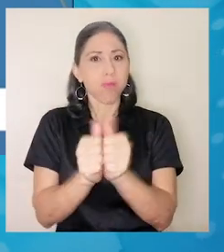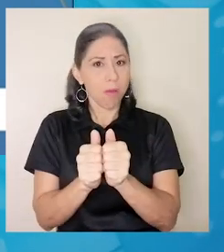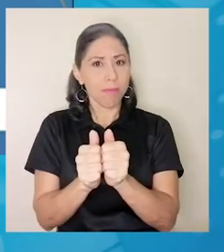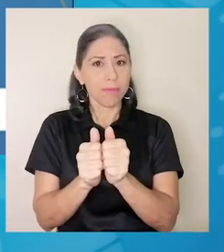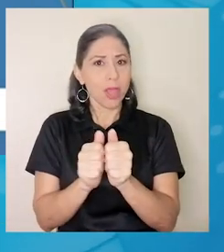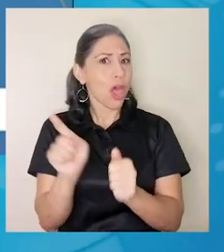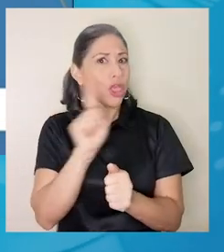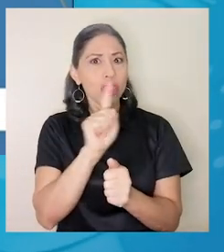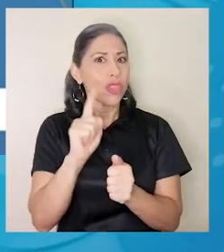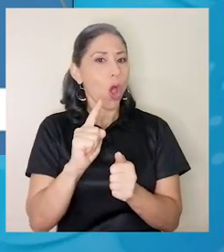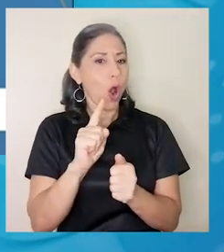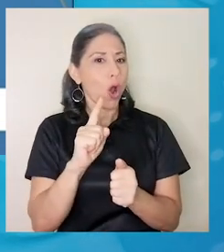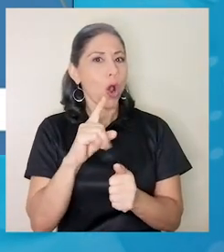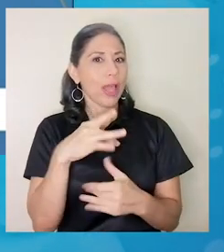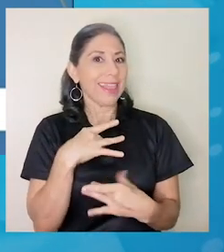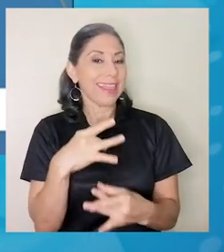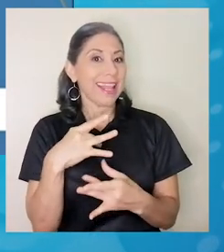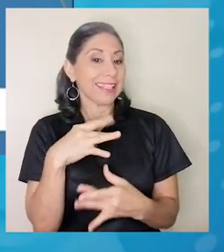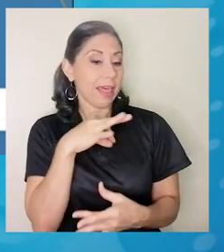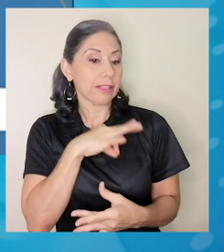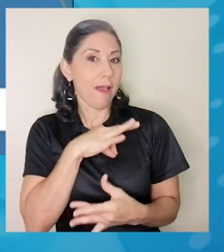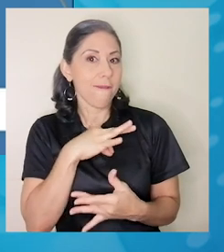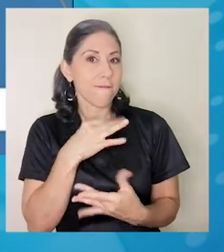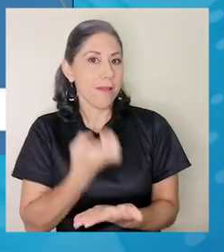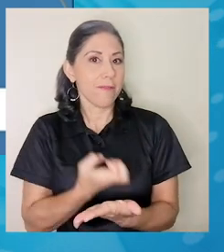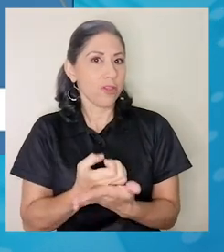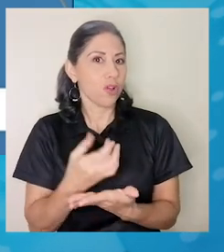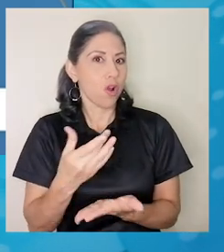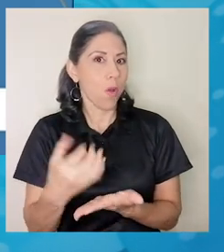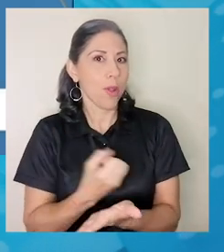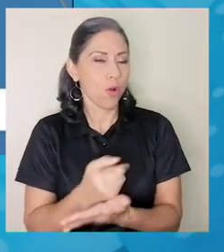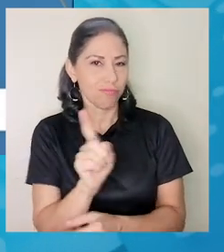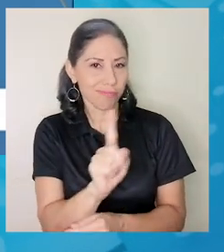lucrativas deben ser de proyección y alcance universal.